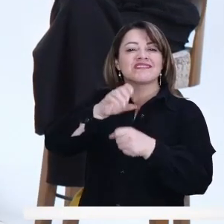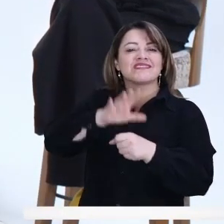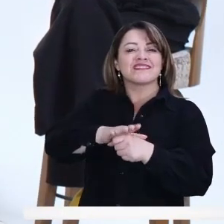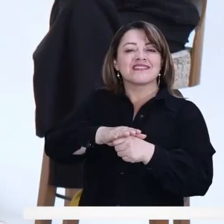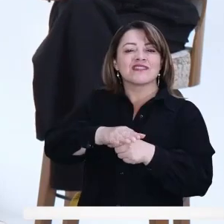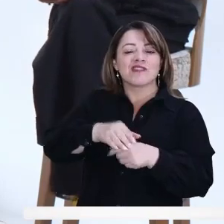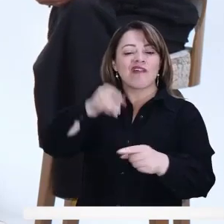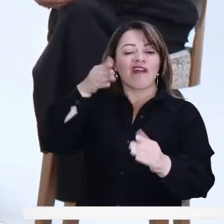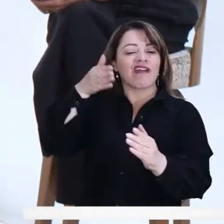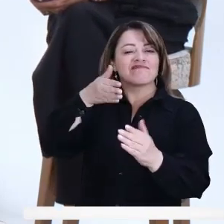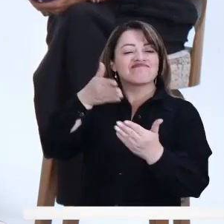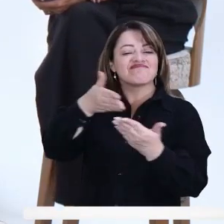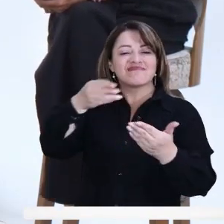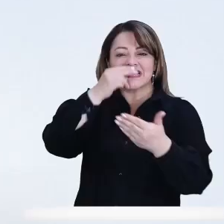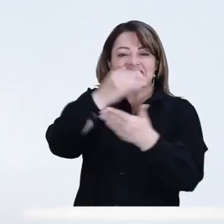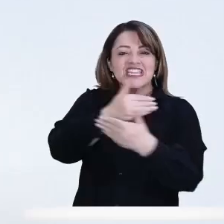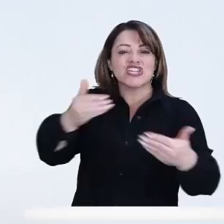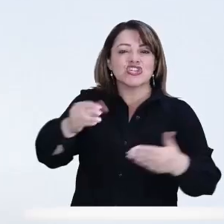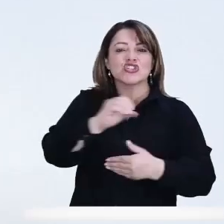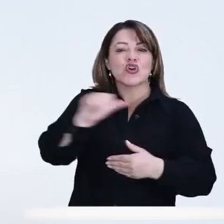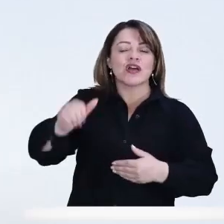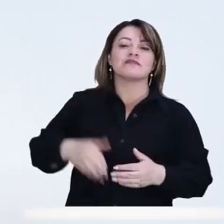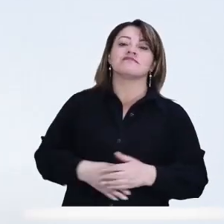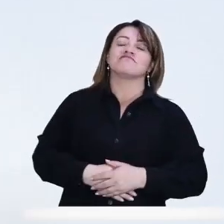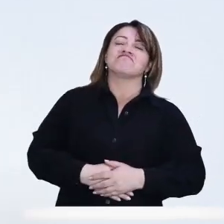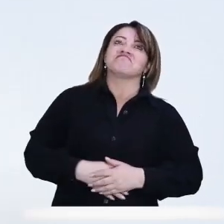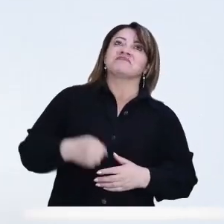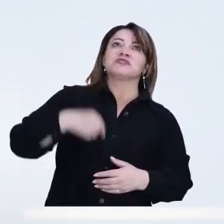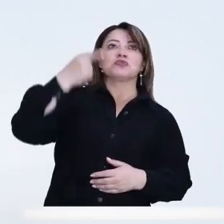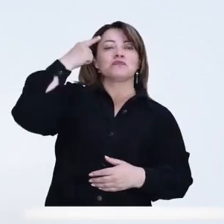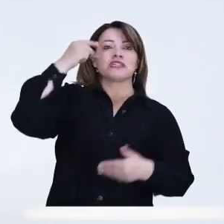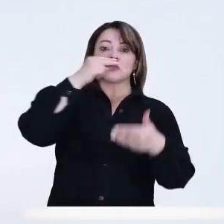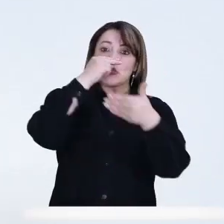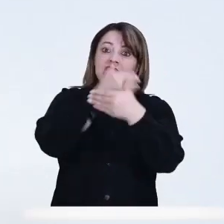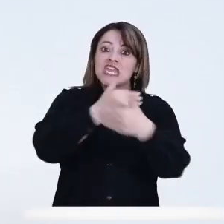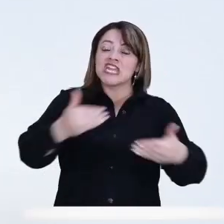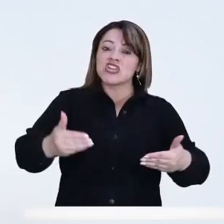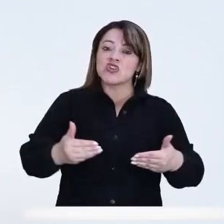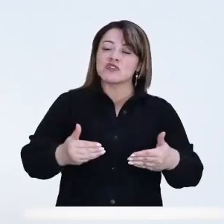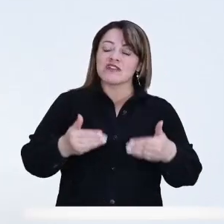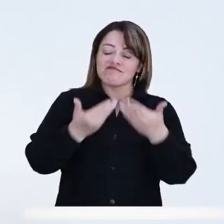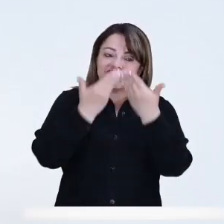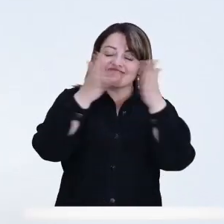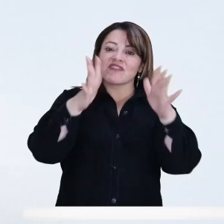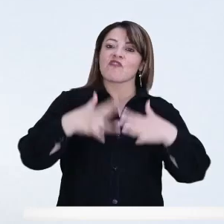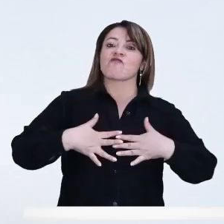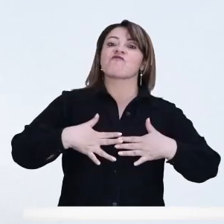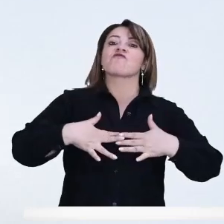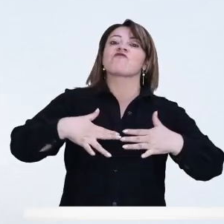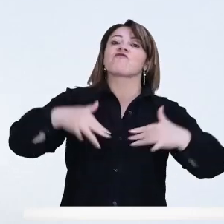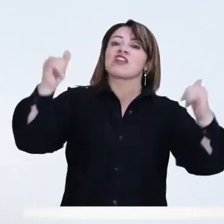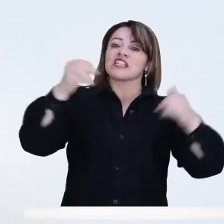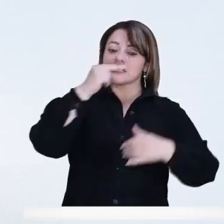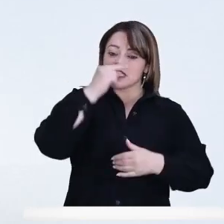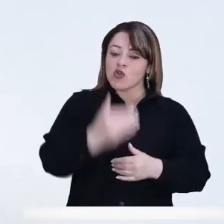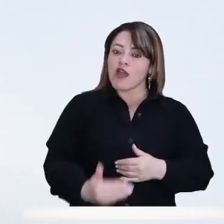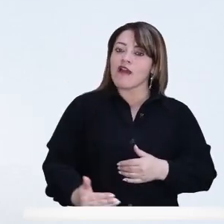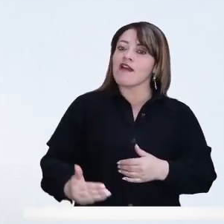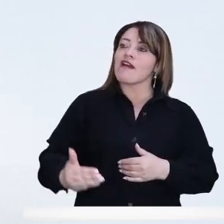distrito en este momento para los niños y las niñas. Pues hacer a la niñez feliz, para que los jóvenes